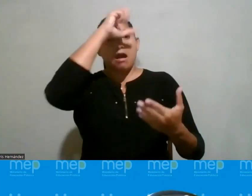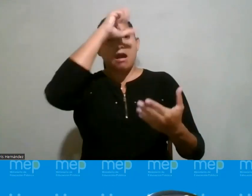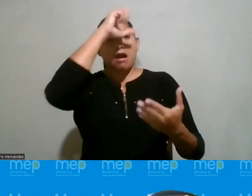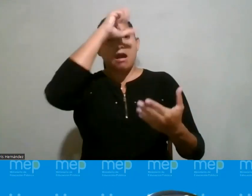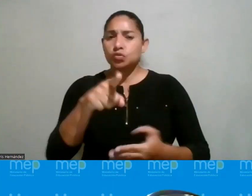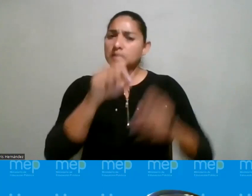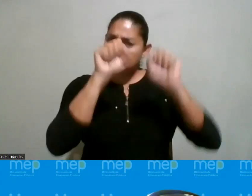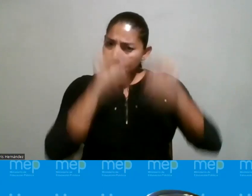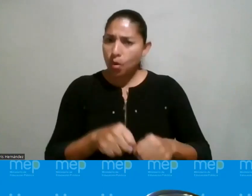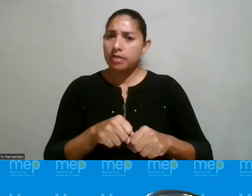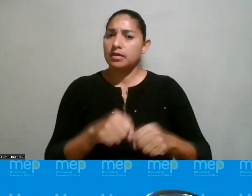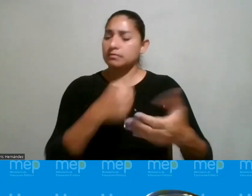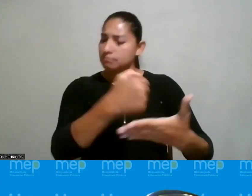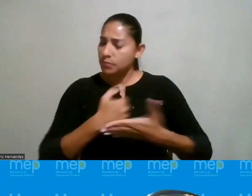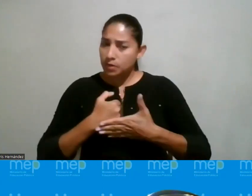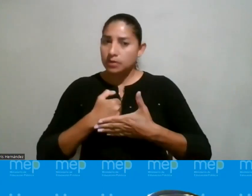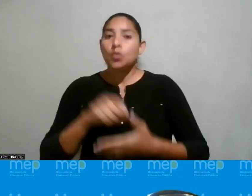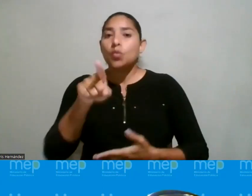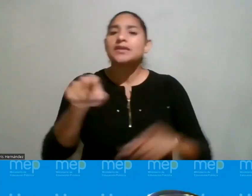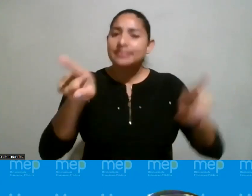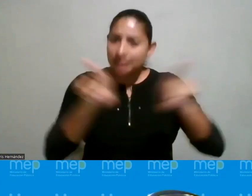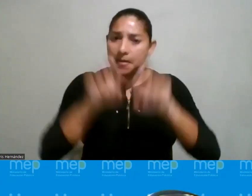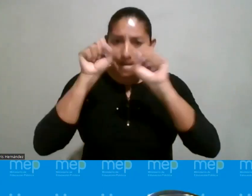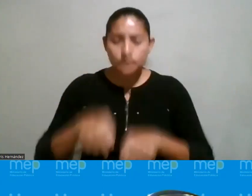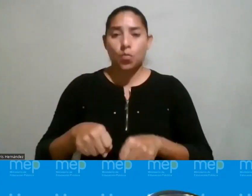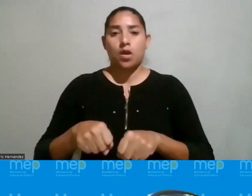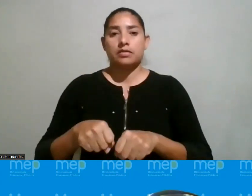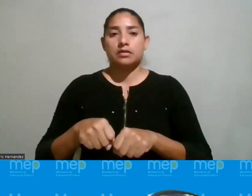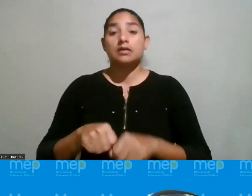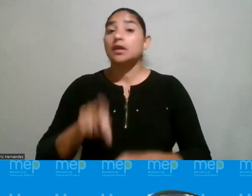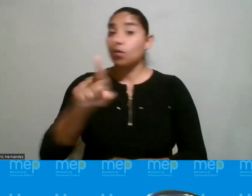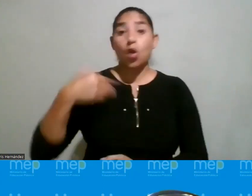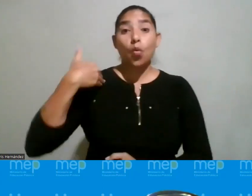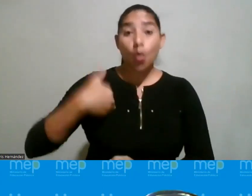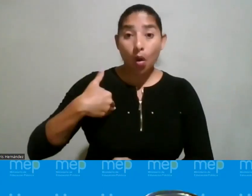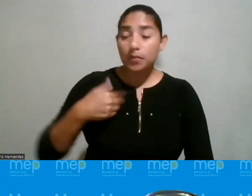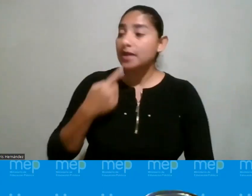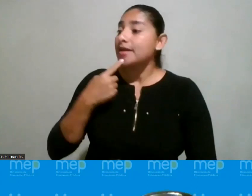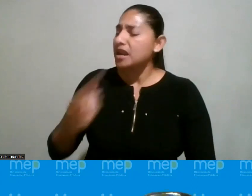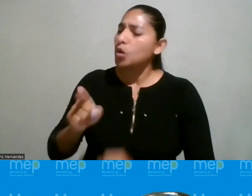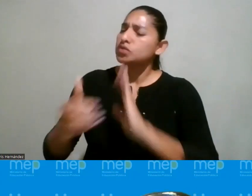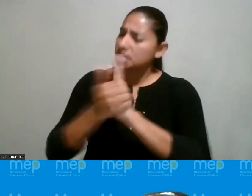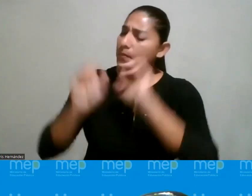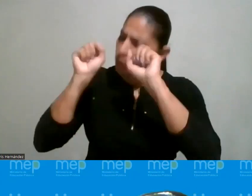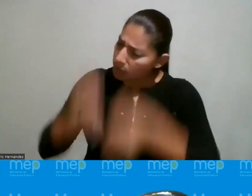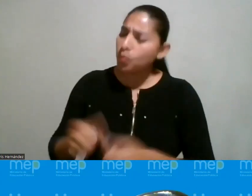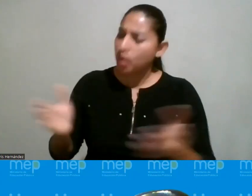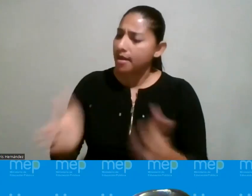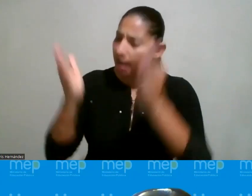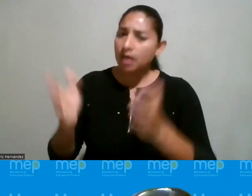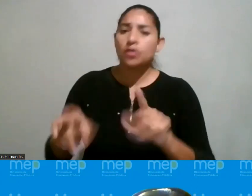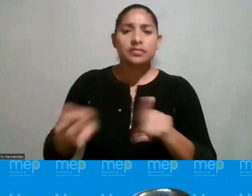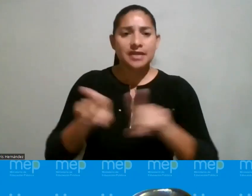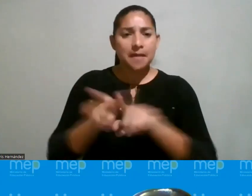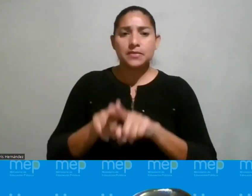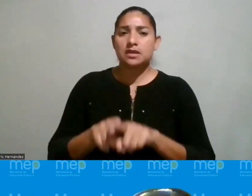usted también puede usted también puede como de un hombre decirle ¿sabe qué? usted es capaz si usted puede hágalo no